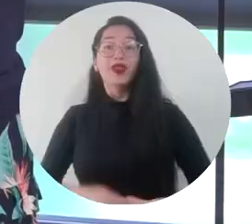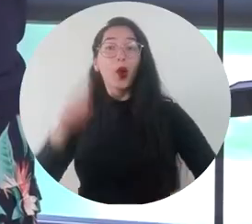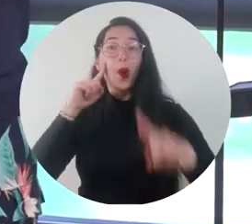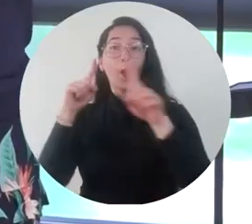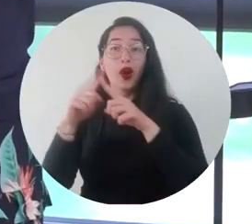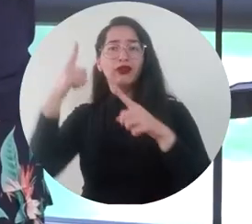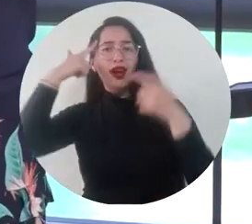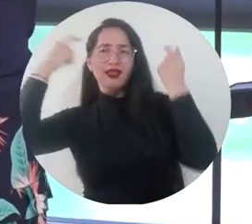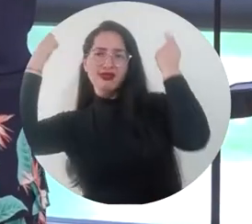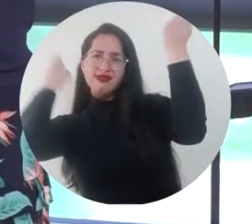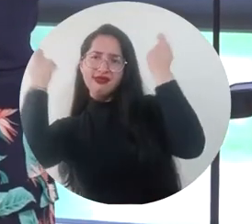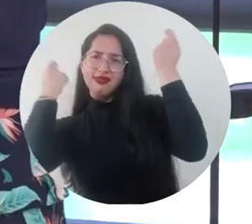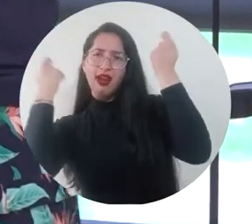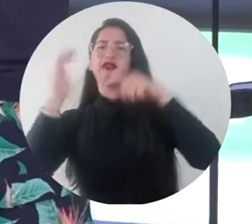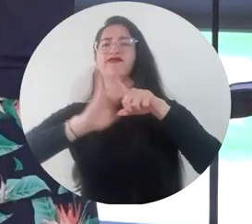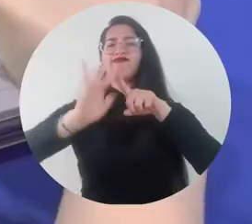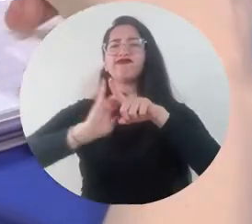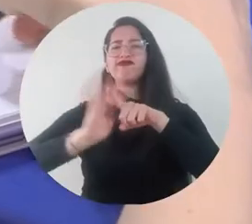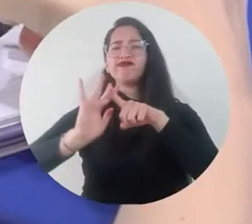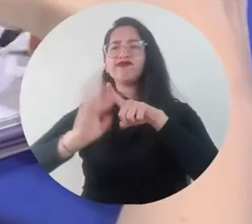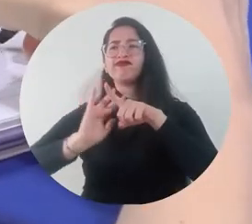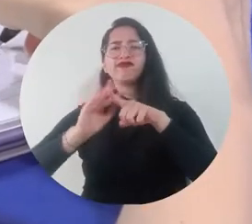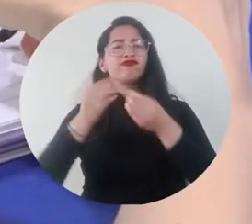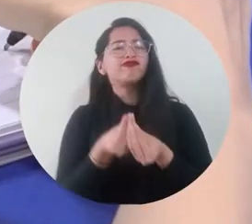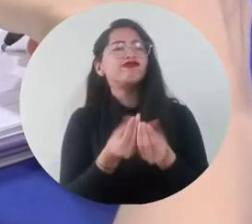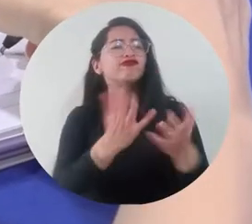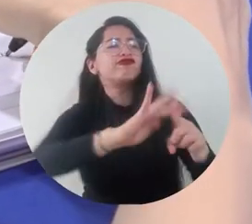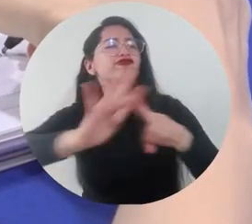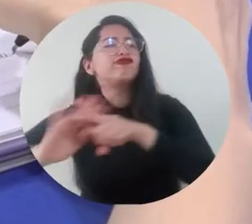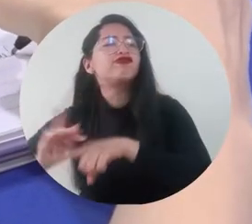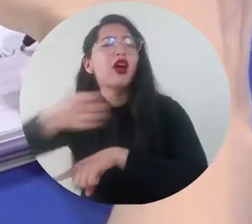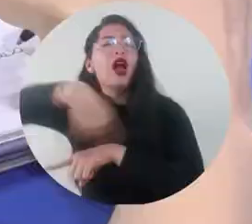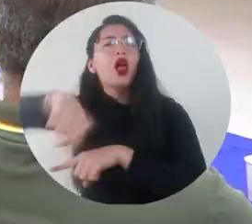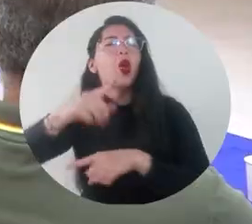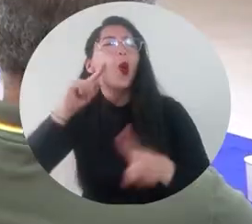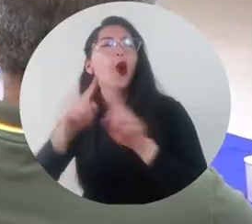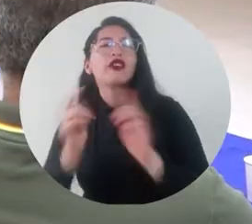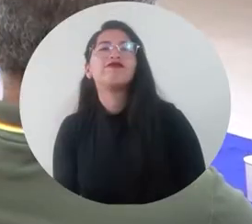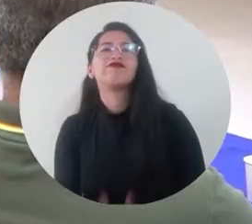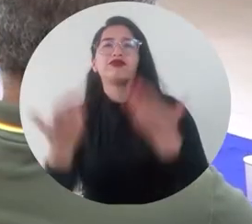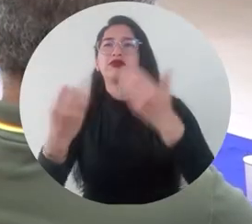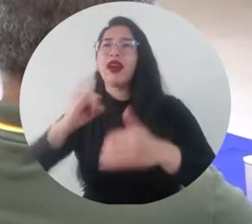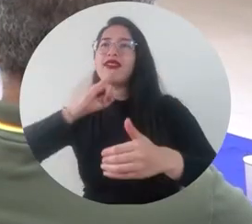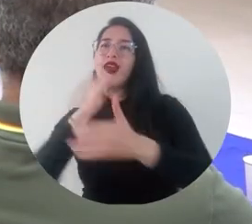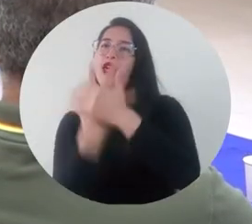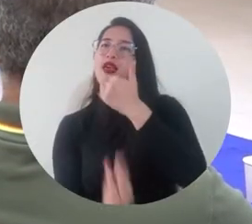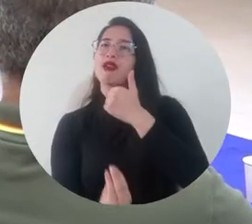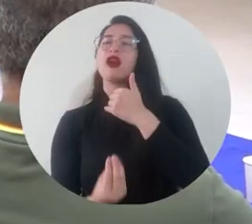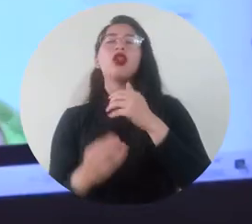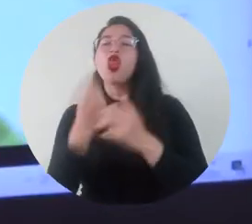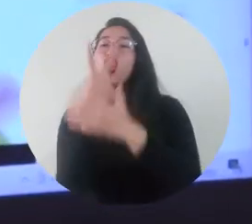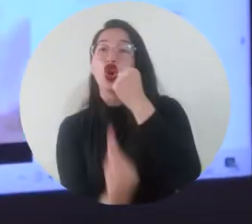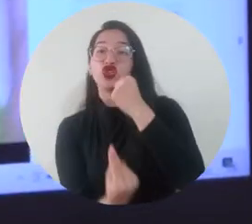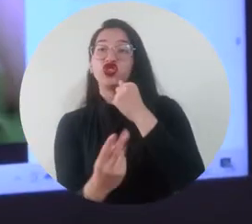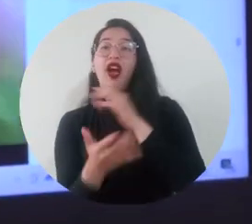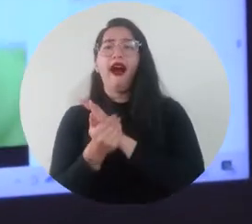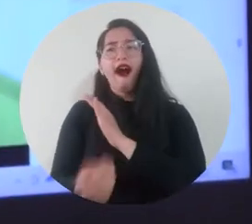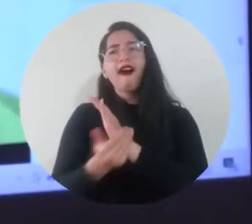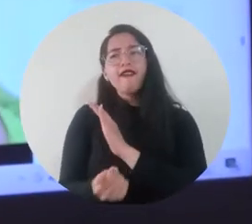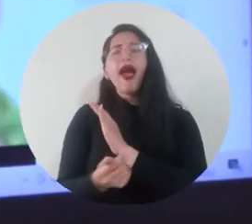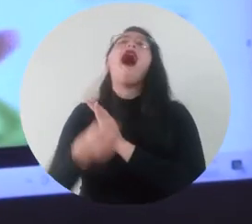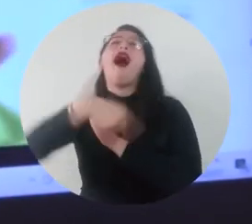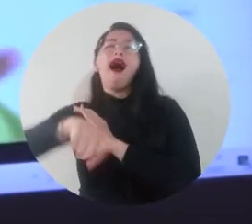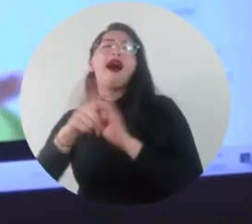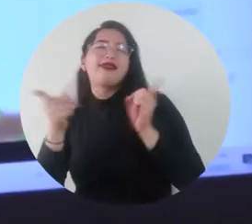Con el propósito de establecer una estrategia interinstitucional de bilingüismo que beneficie a la región Caribe el Comité Universidad,